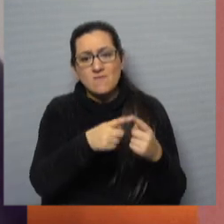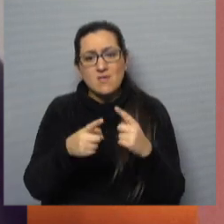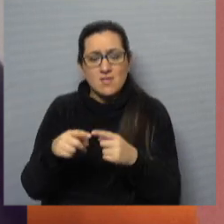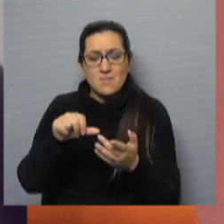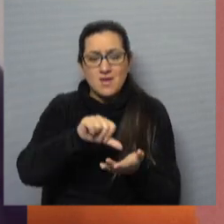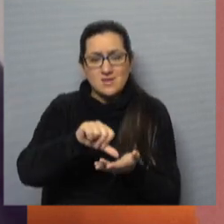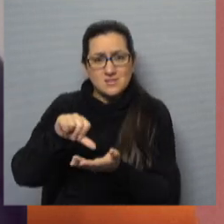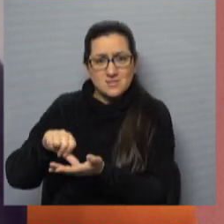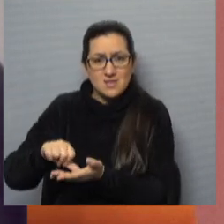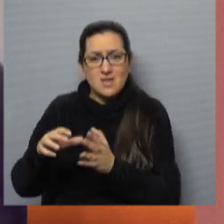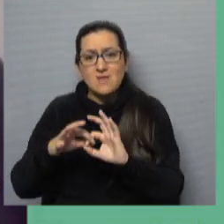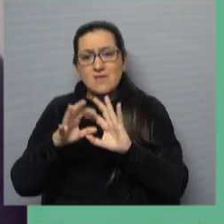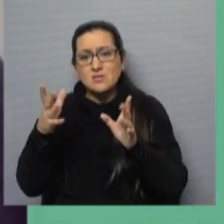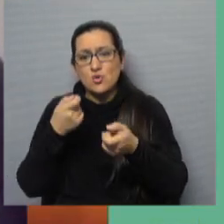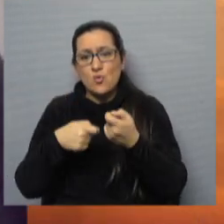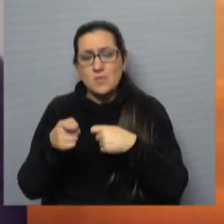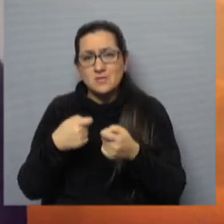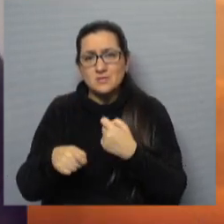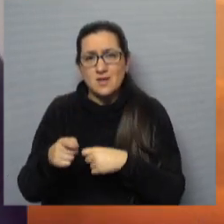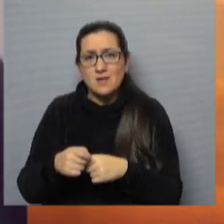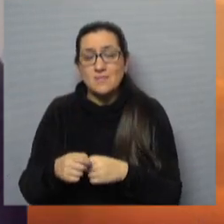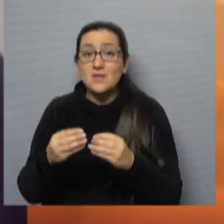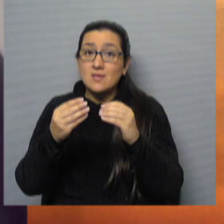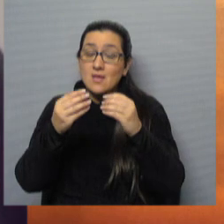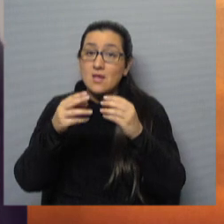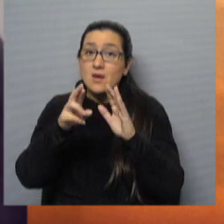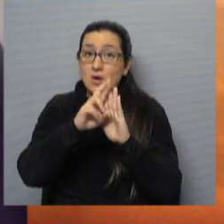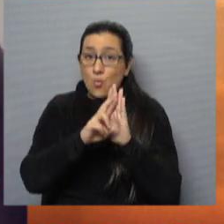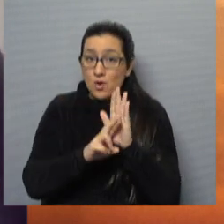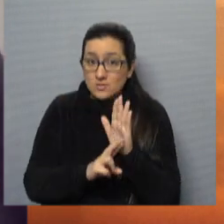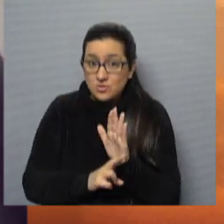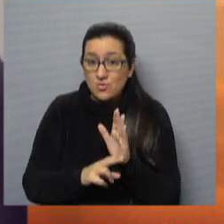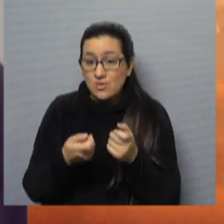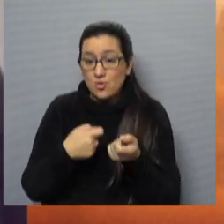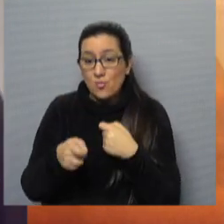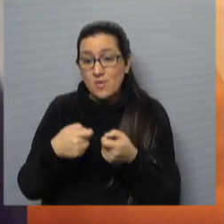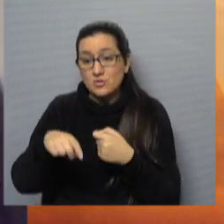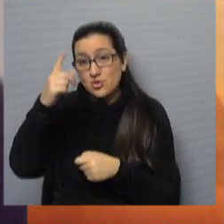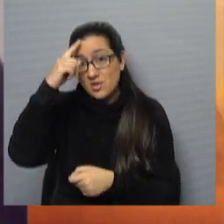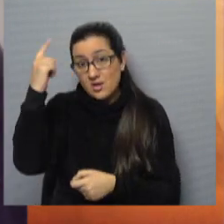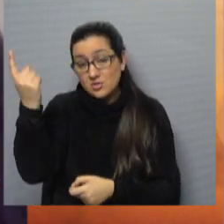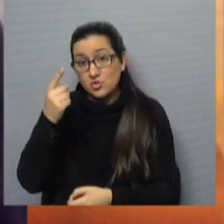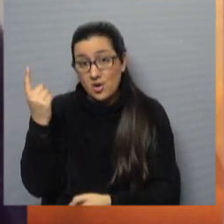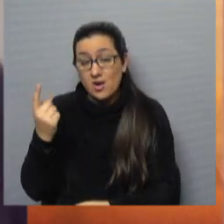liberación comercial y de regulación del comercio internacional